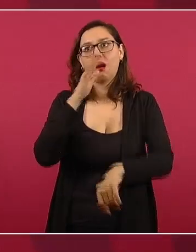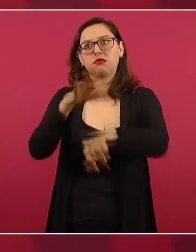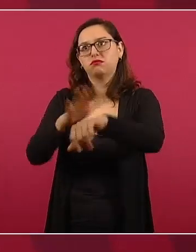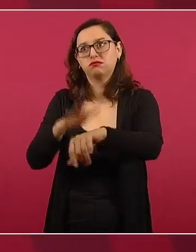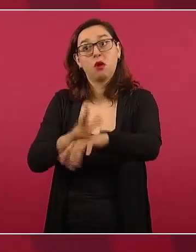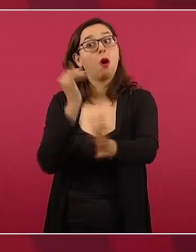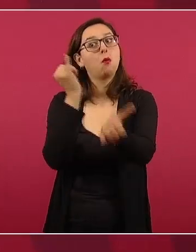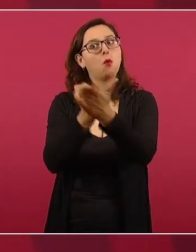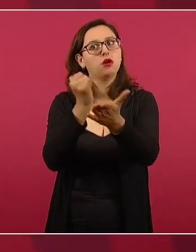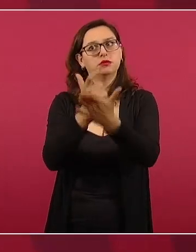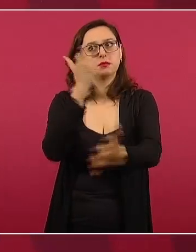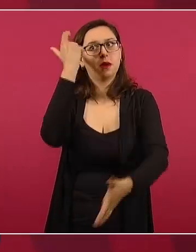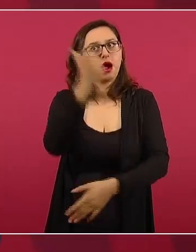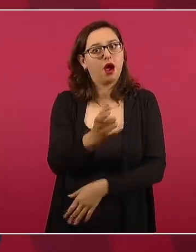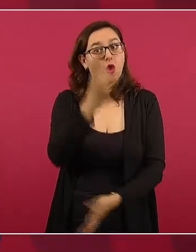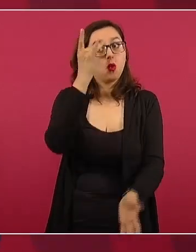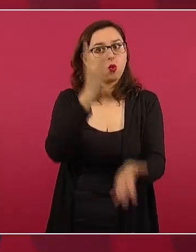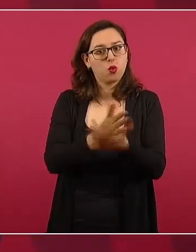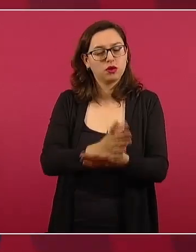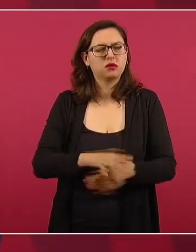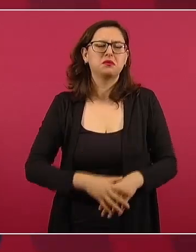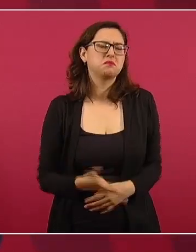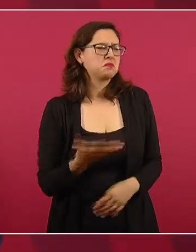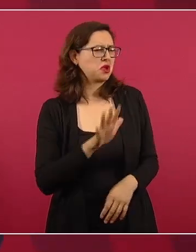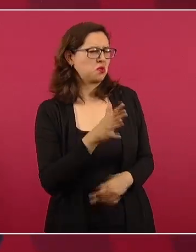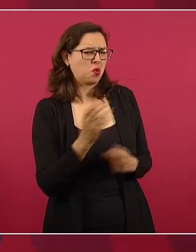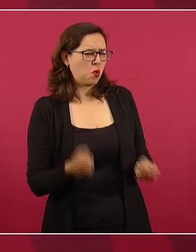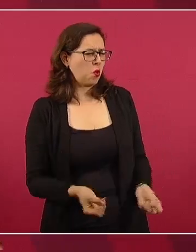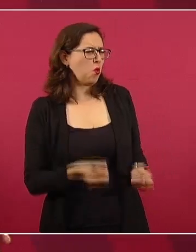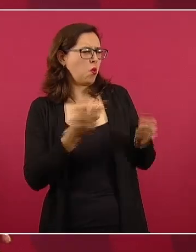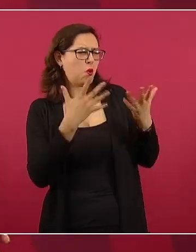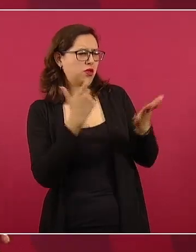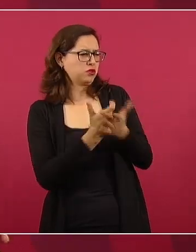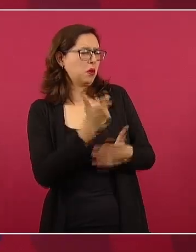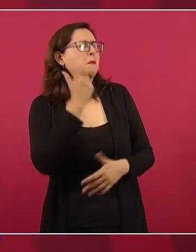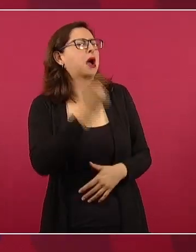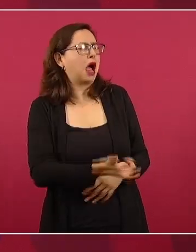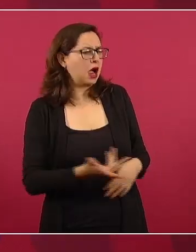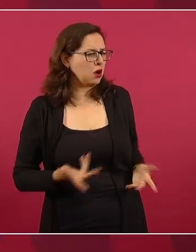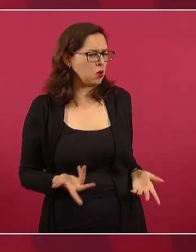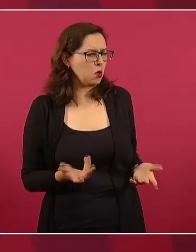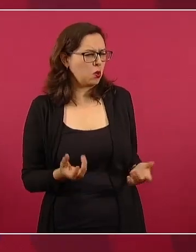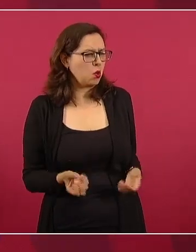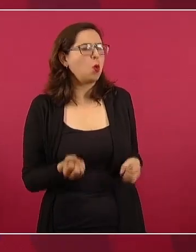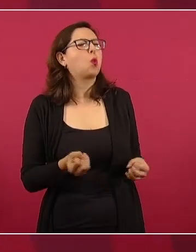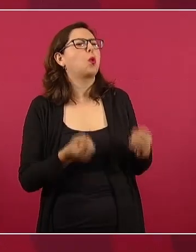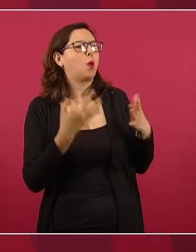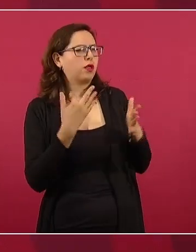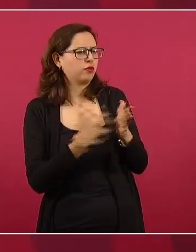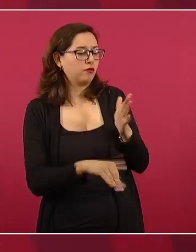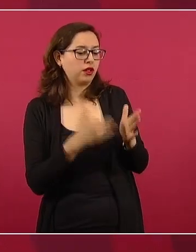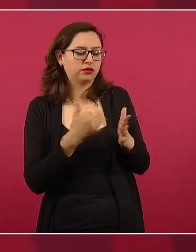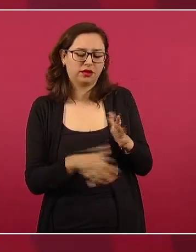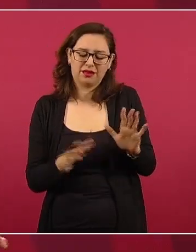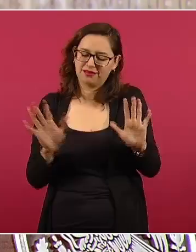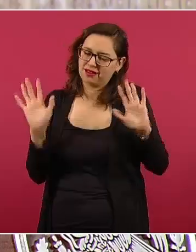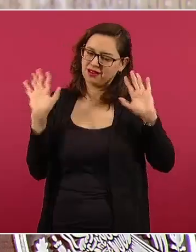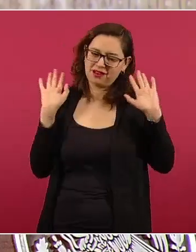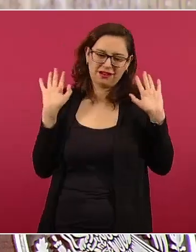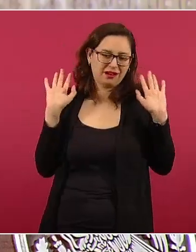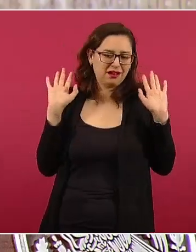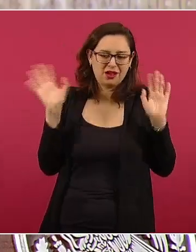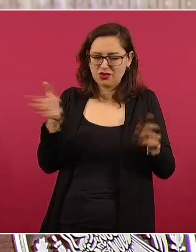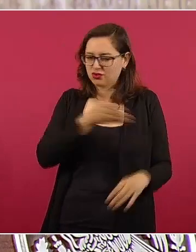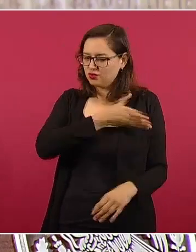recomiendo en todos estos casos es que se arreglen, que reparen